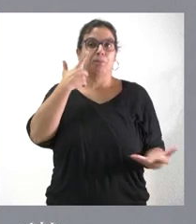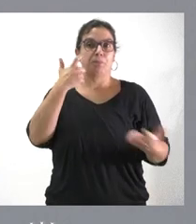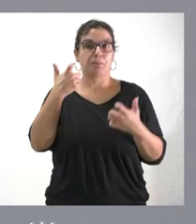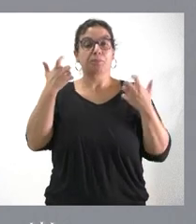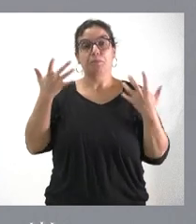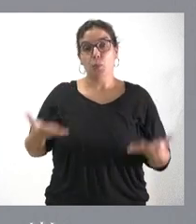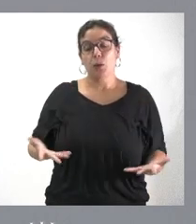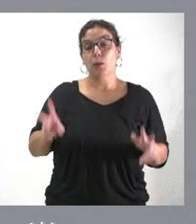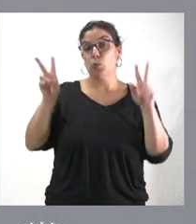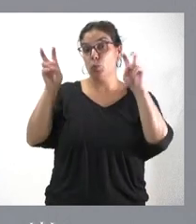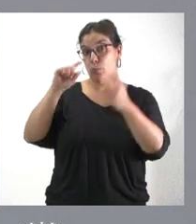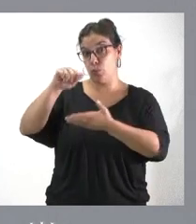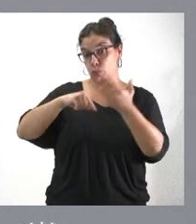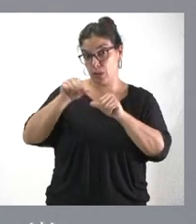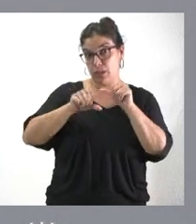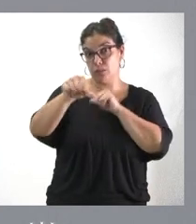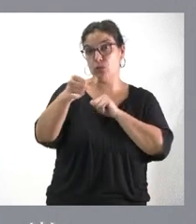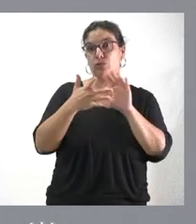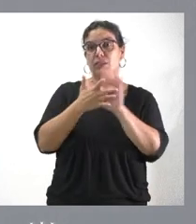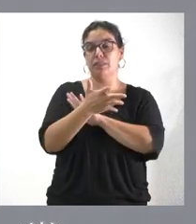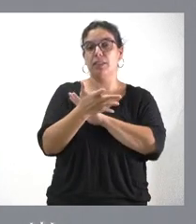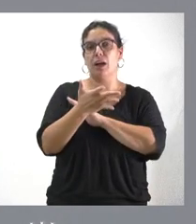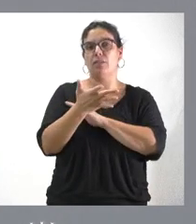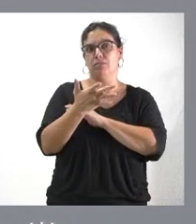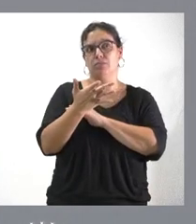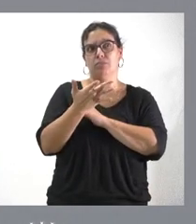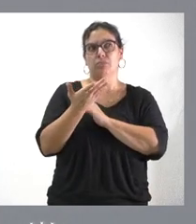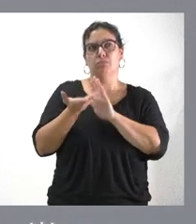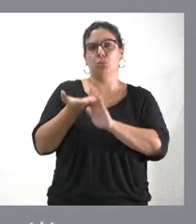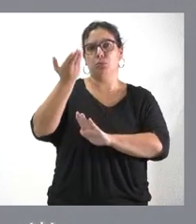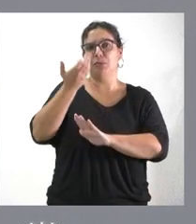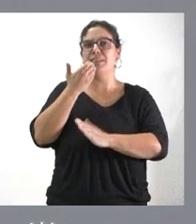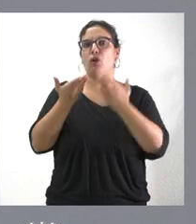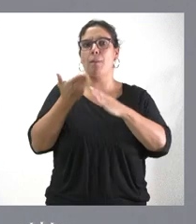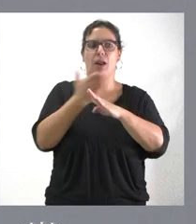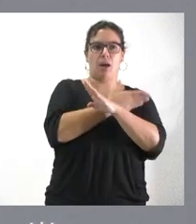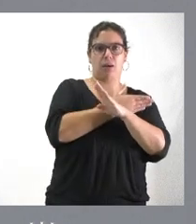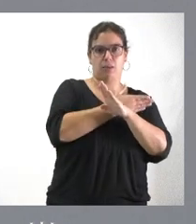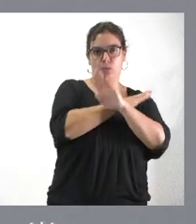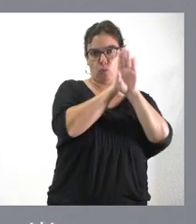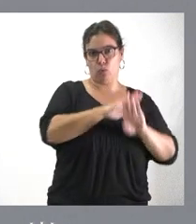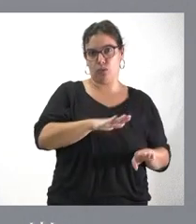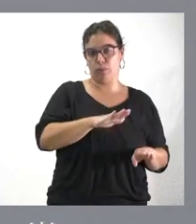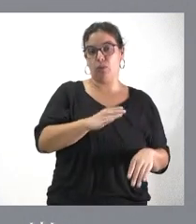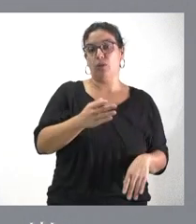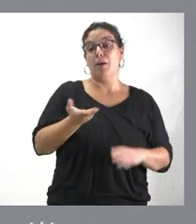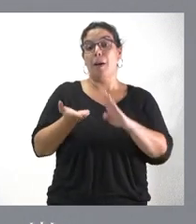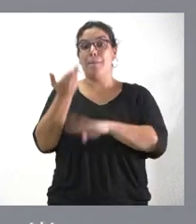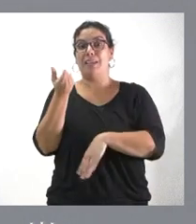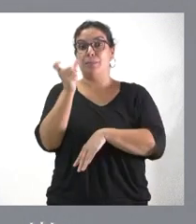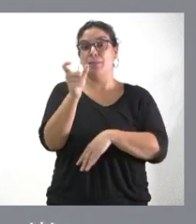el nuevo contrato supone un incremento importante respecto del precedente, en concreto del 115%.